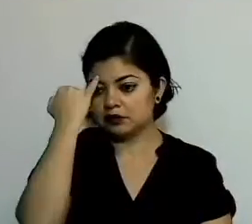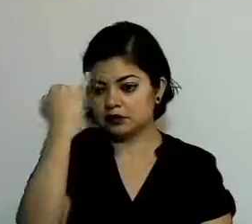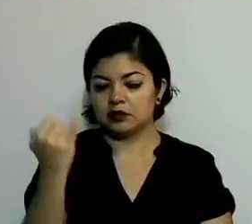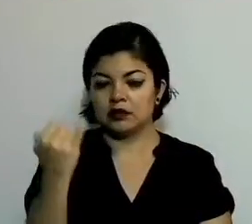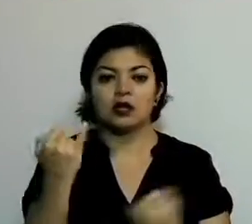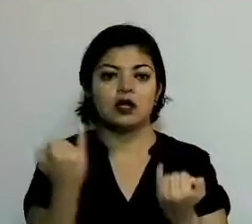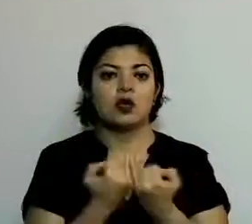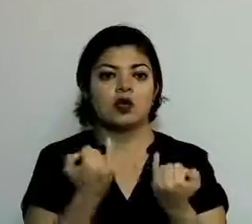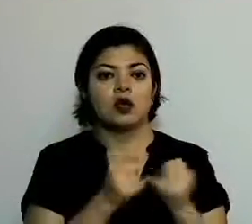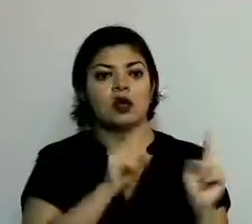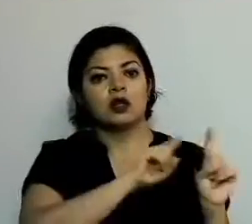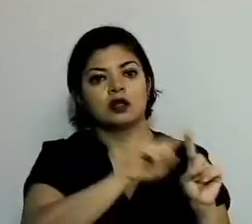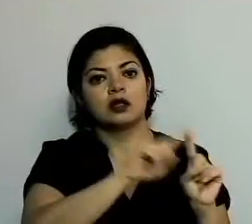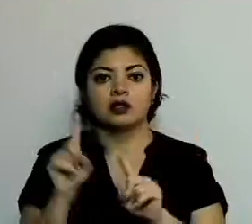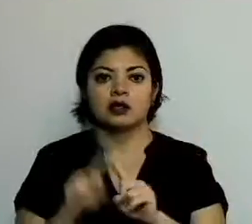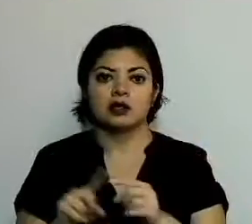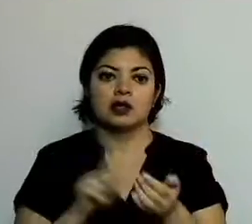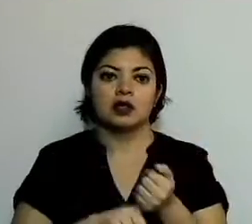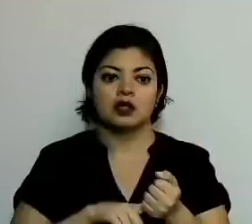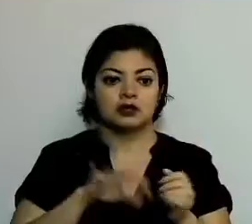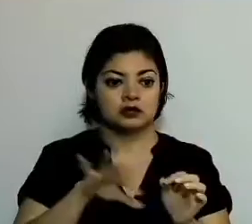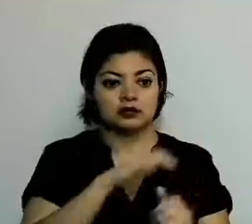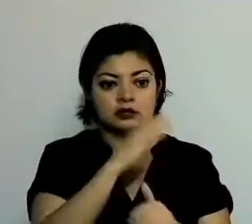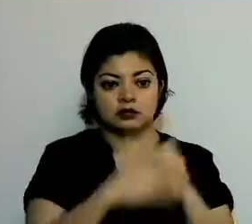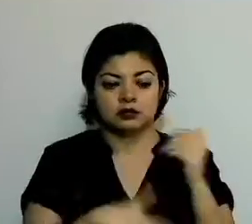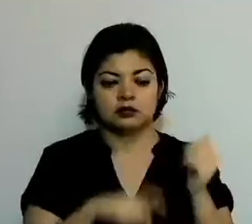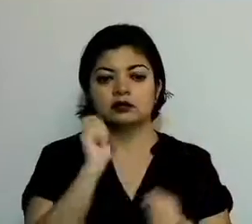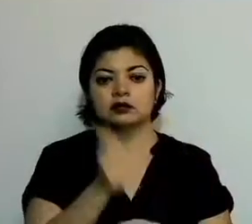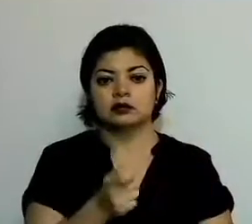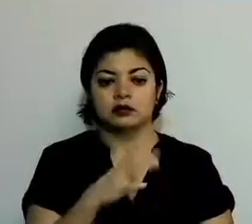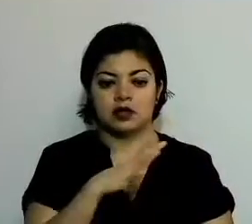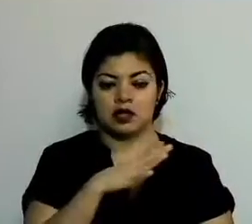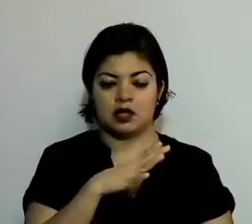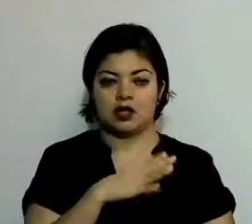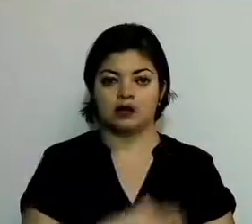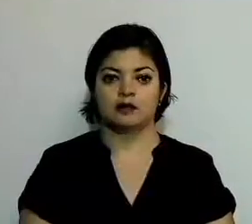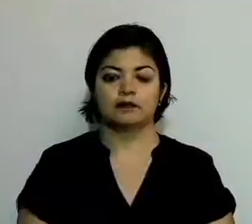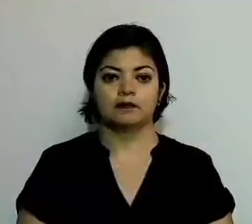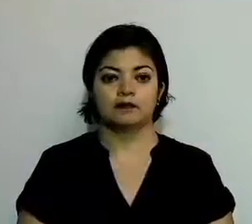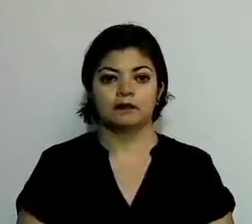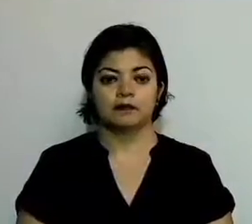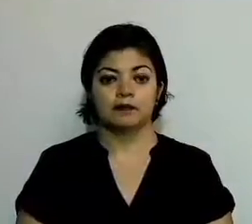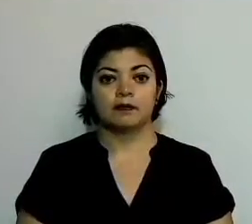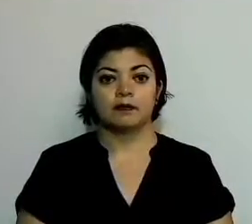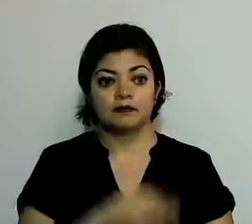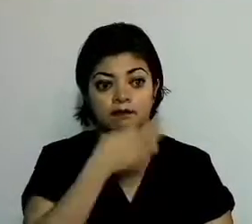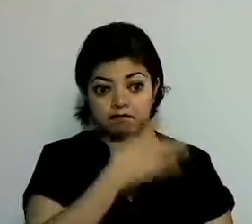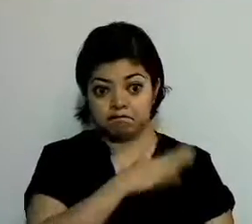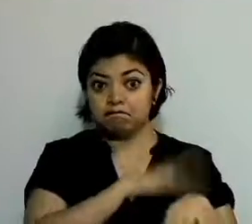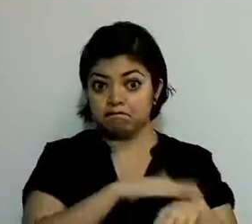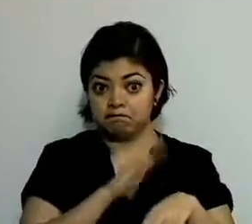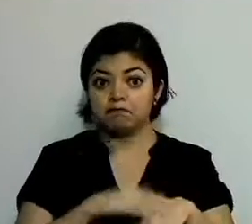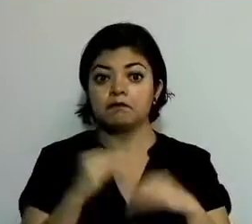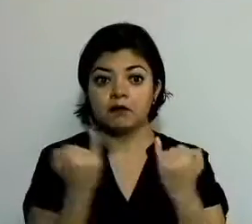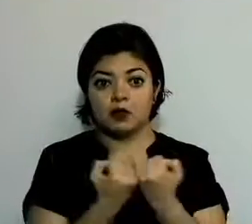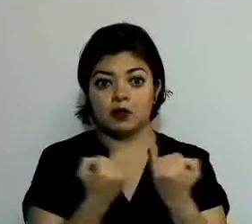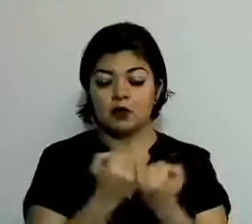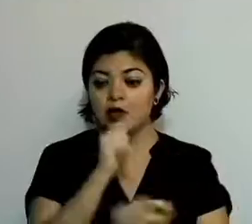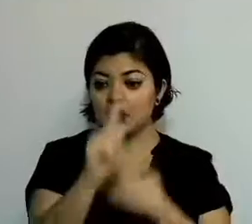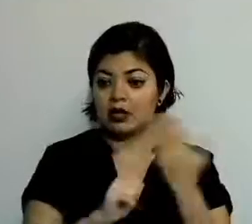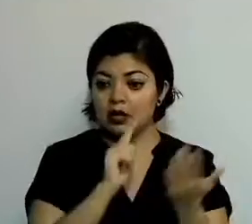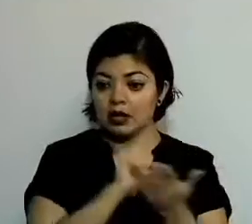diversificación y consolidación de las existentes. Advertimos pues también que la Ley de